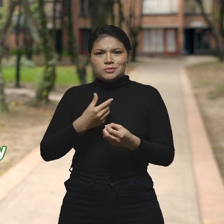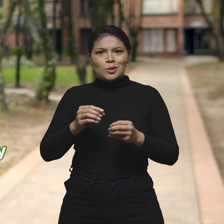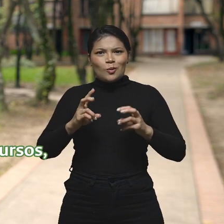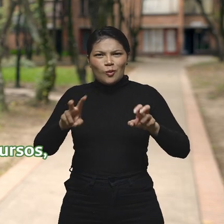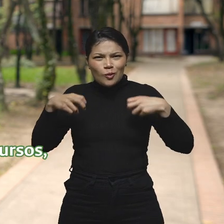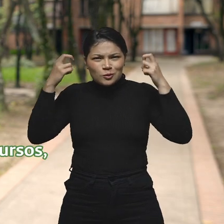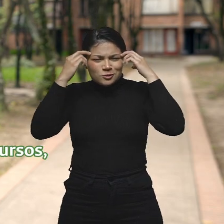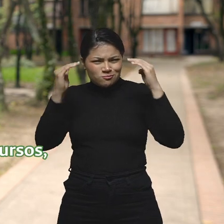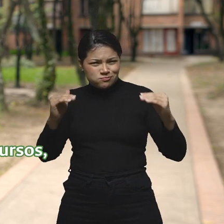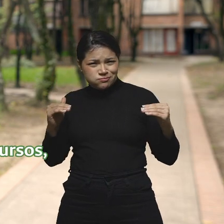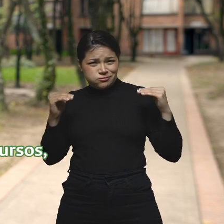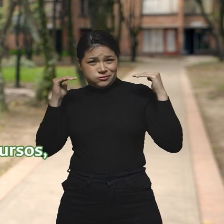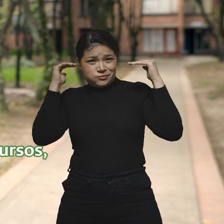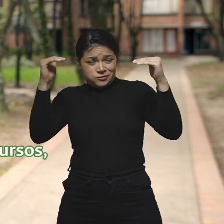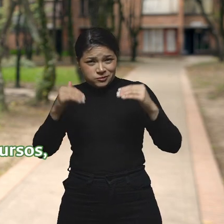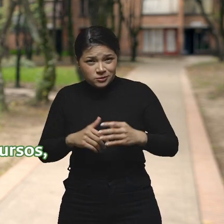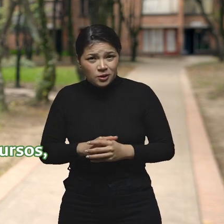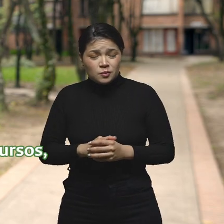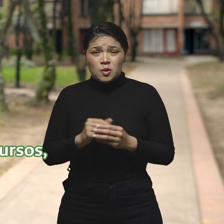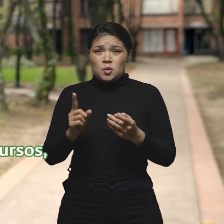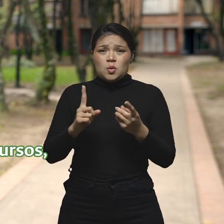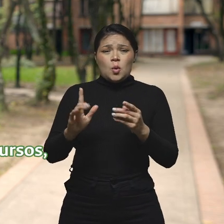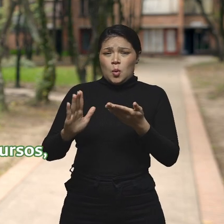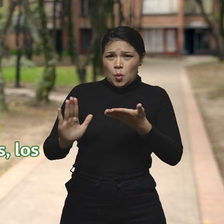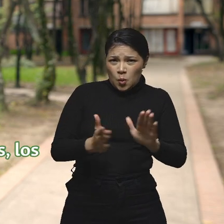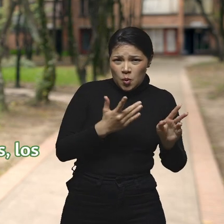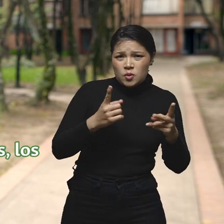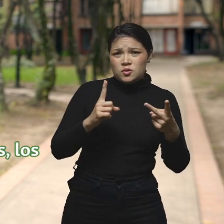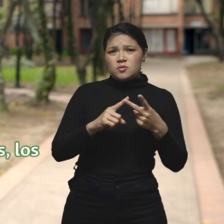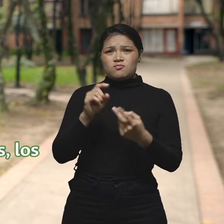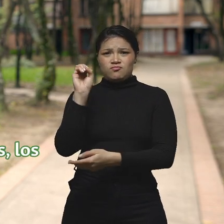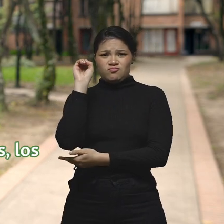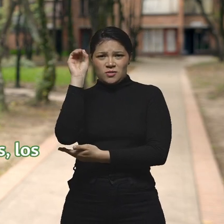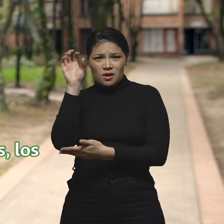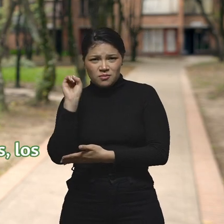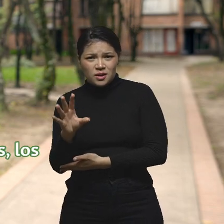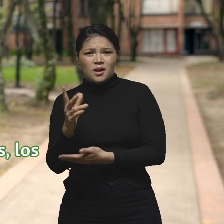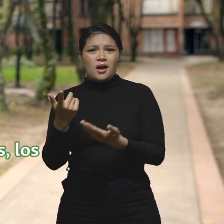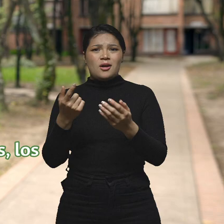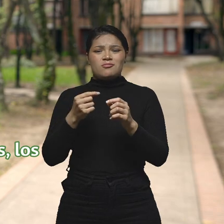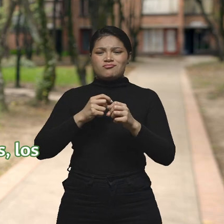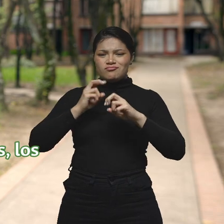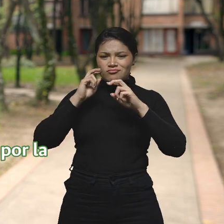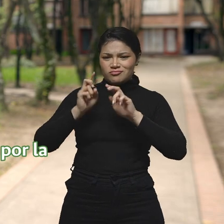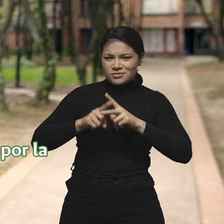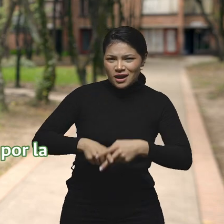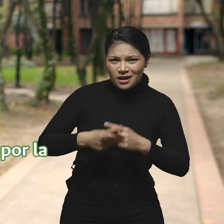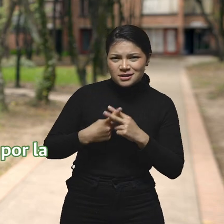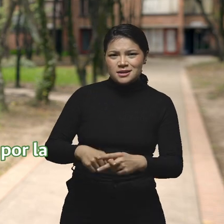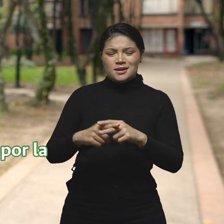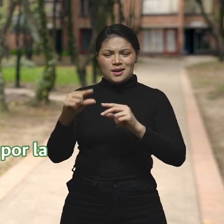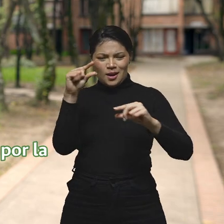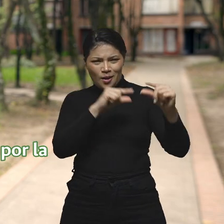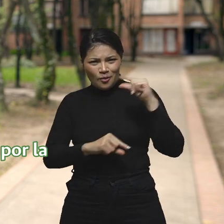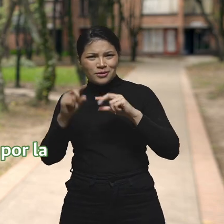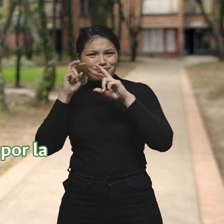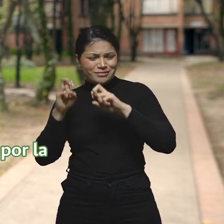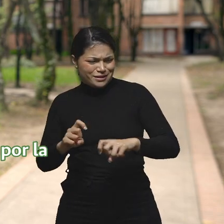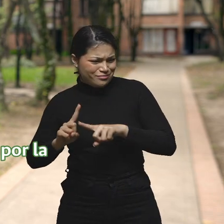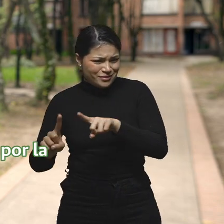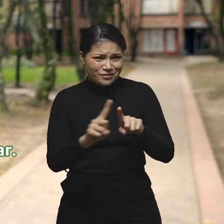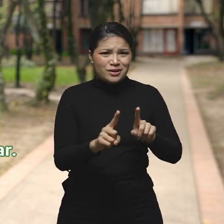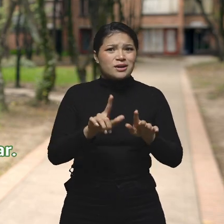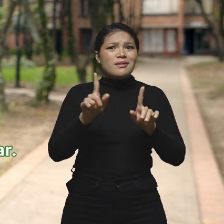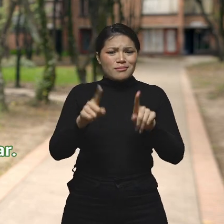rica y compleja, no solo por los cursos, los seminarios, los talleres, los laboratorios, sino